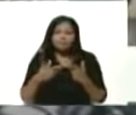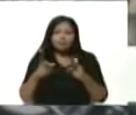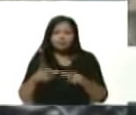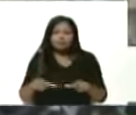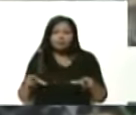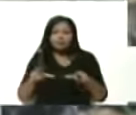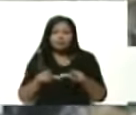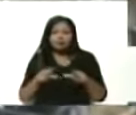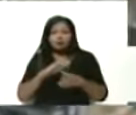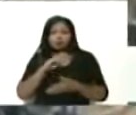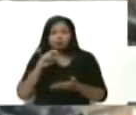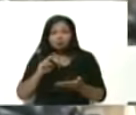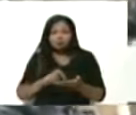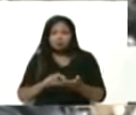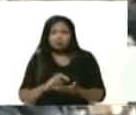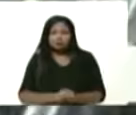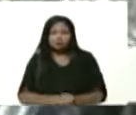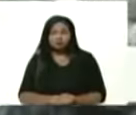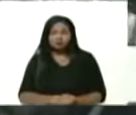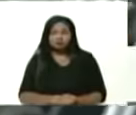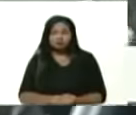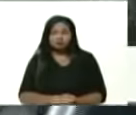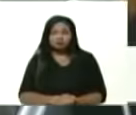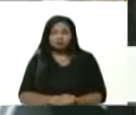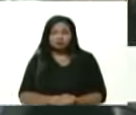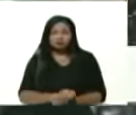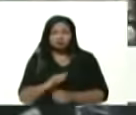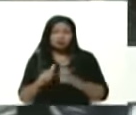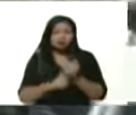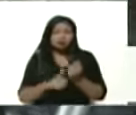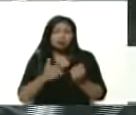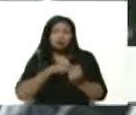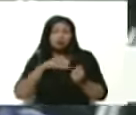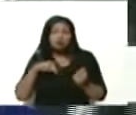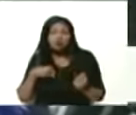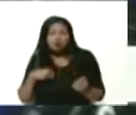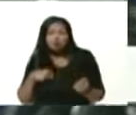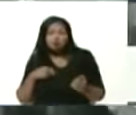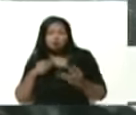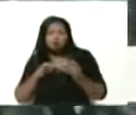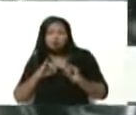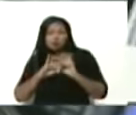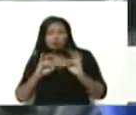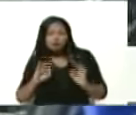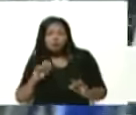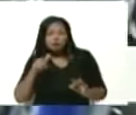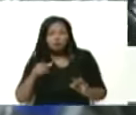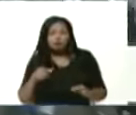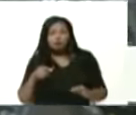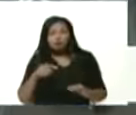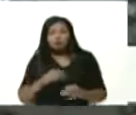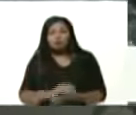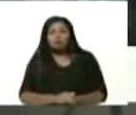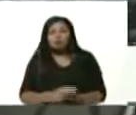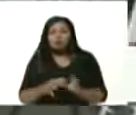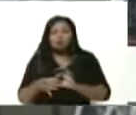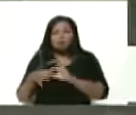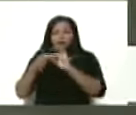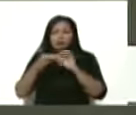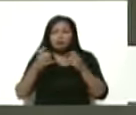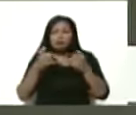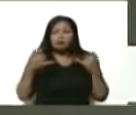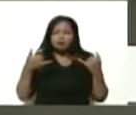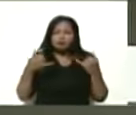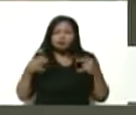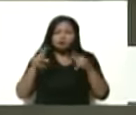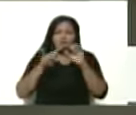nacional que nos supla a nosotros algunas partes y piezas que nos permita ensamblar las unidades en la línea y esto